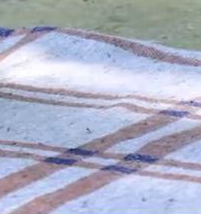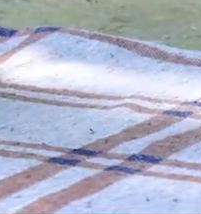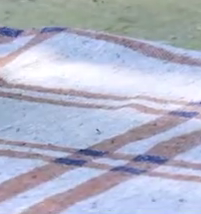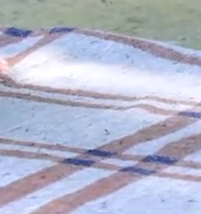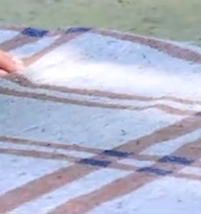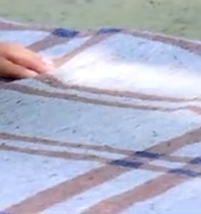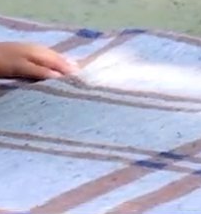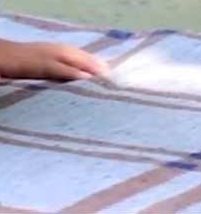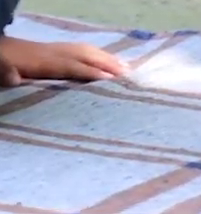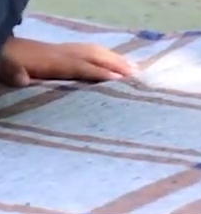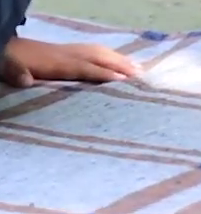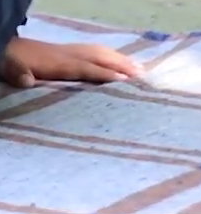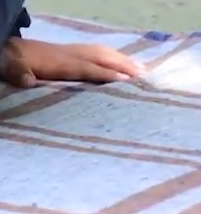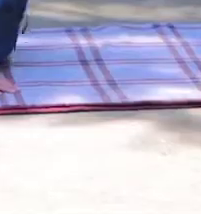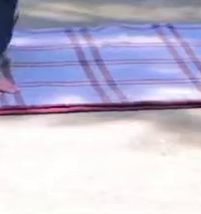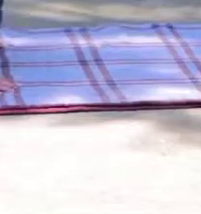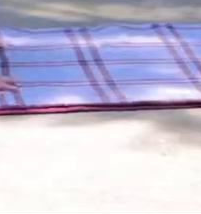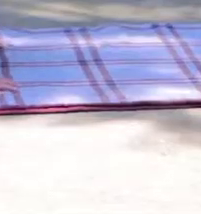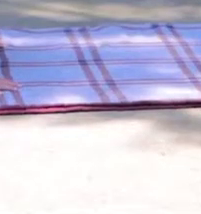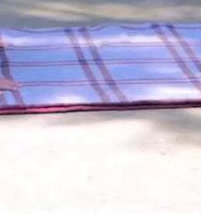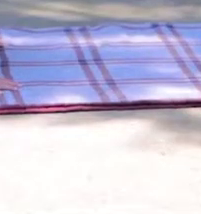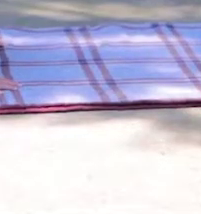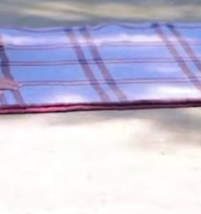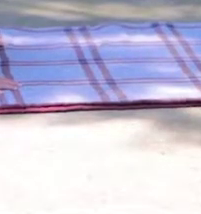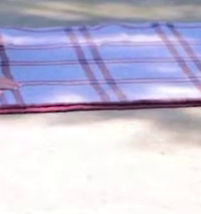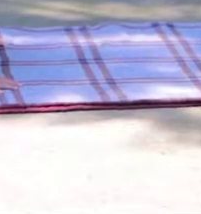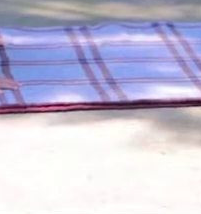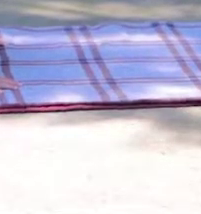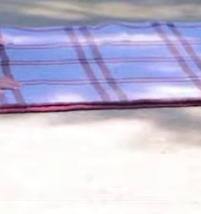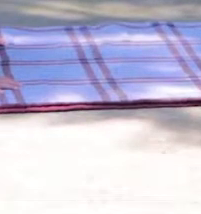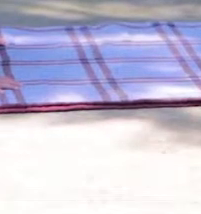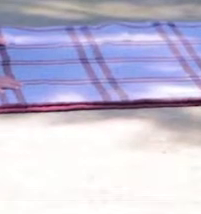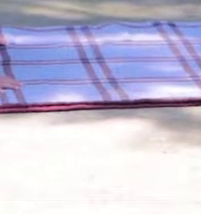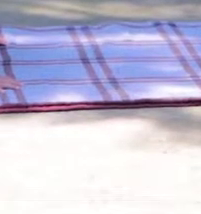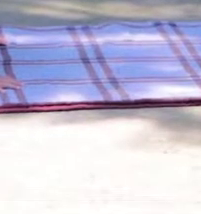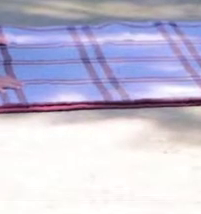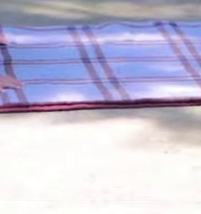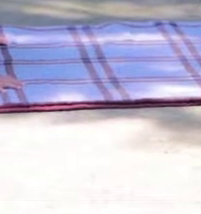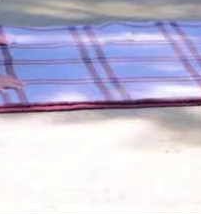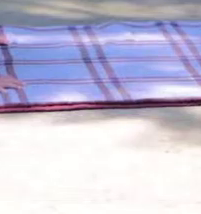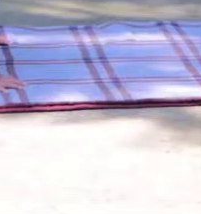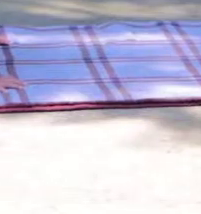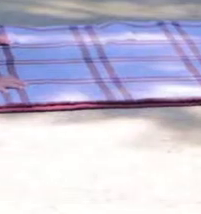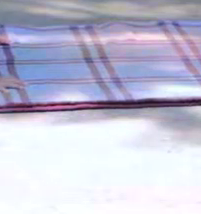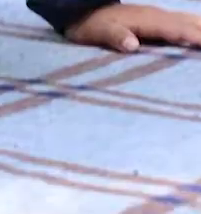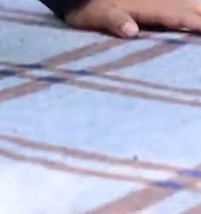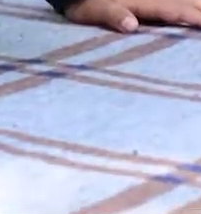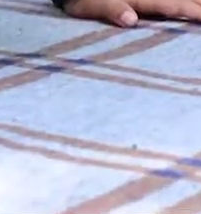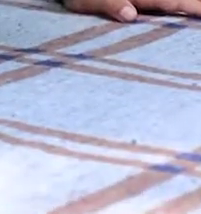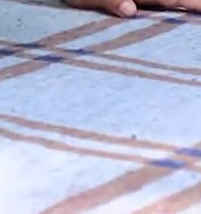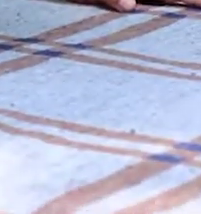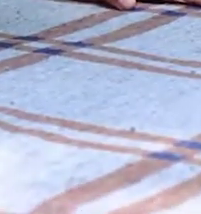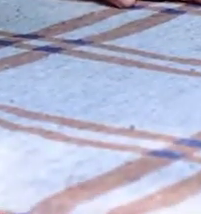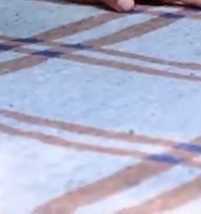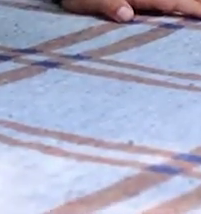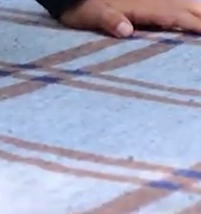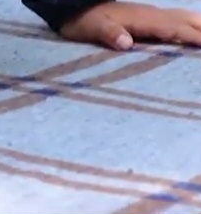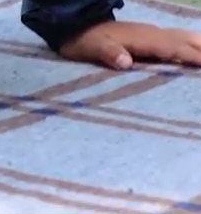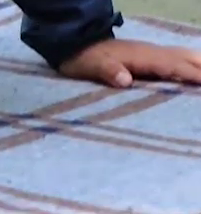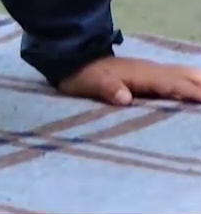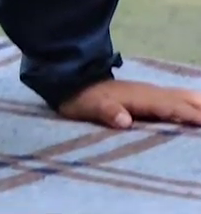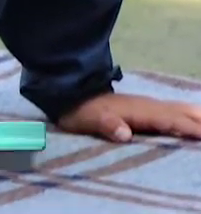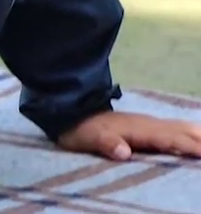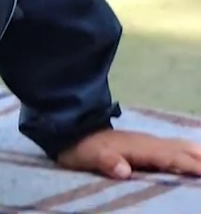Mantenemos extendidos los brazos. Ahí, sostenido. Diez segundos. Respira. Respira.